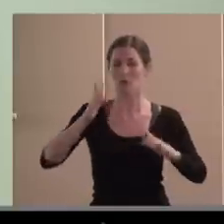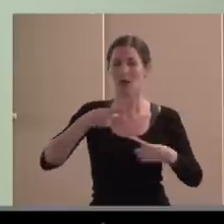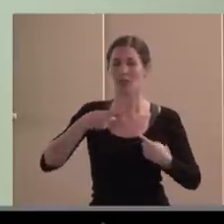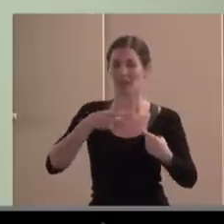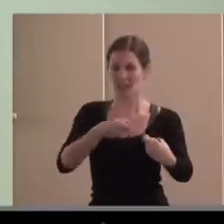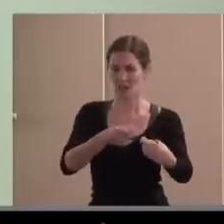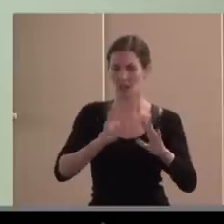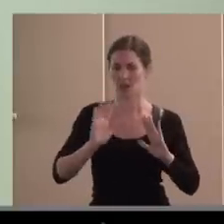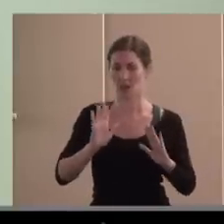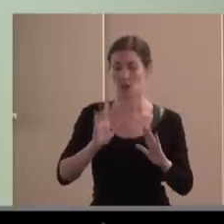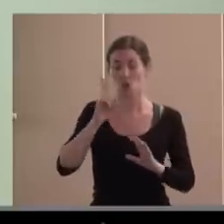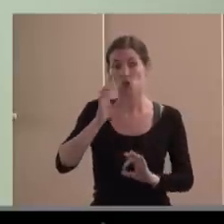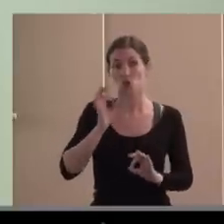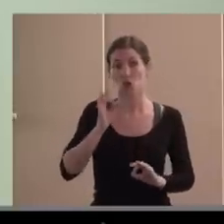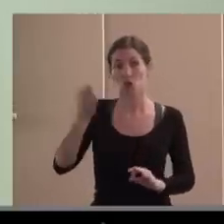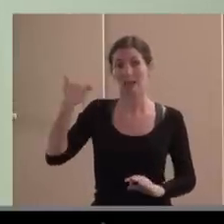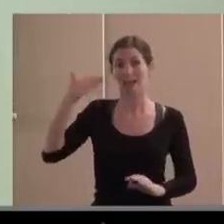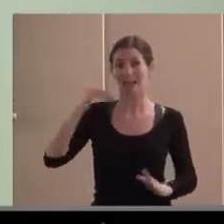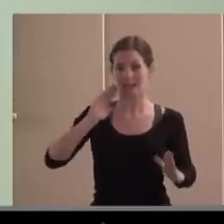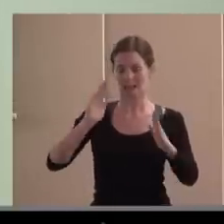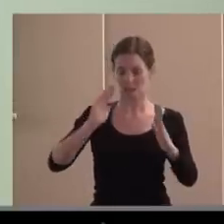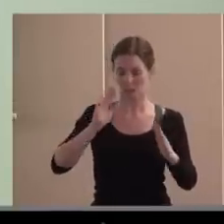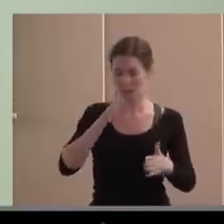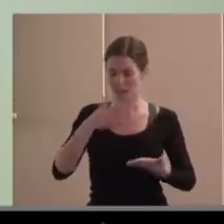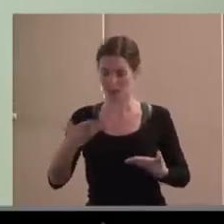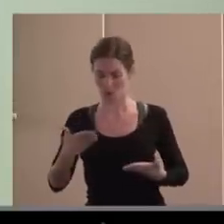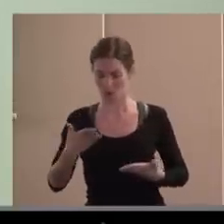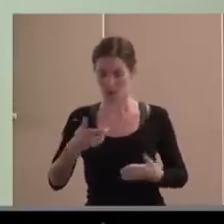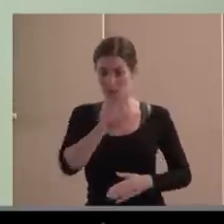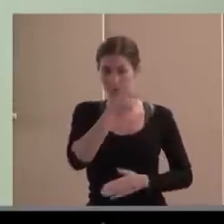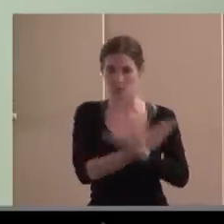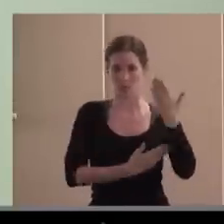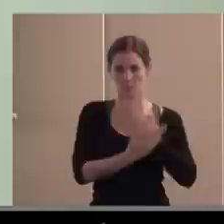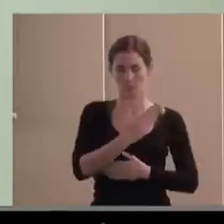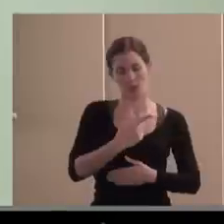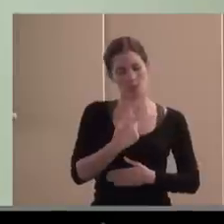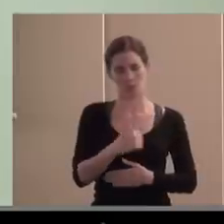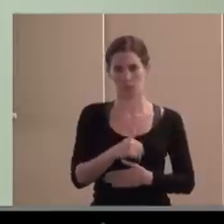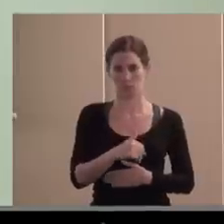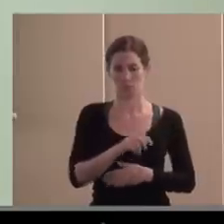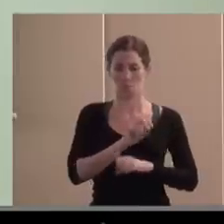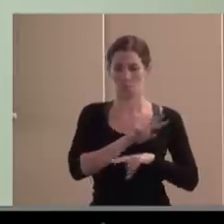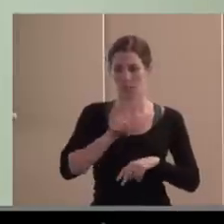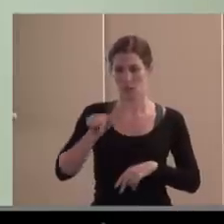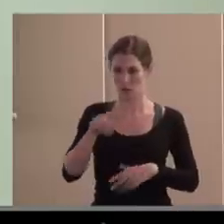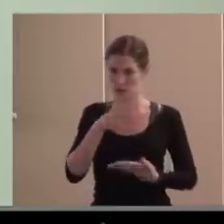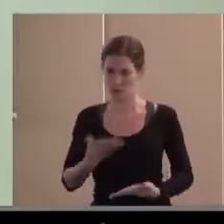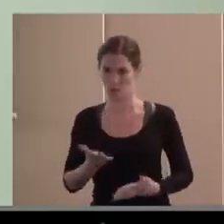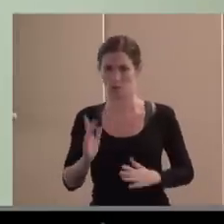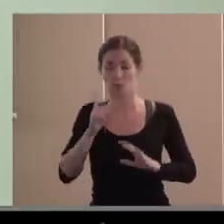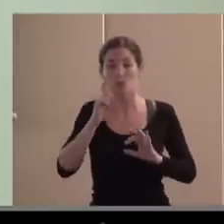peor, al menos las personas con discapacidad, que ahora. Pero creo que no está justificado seguir con esto y que debemos intentar